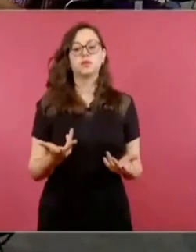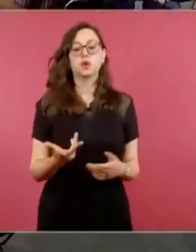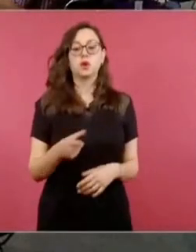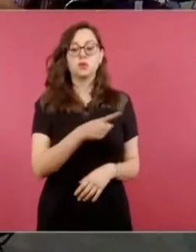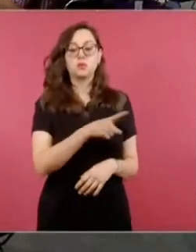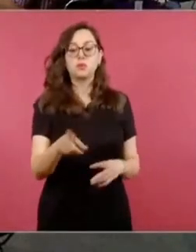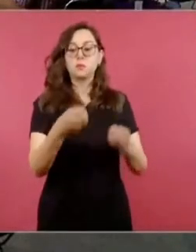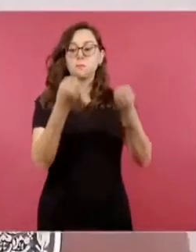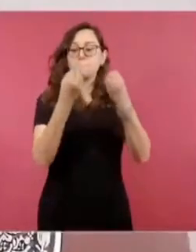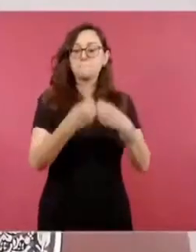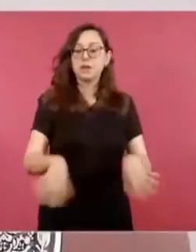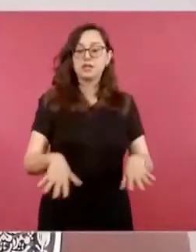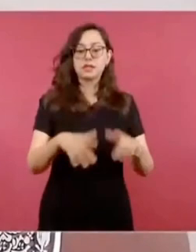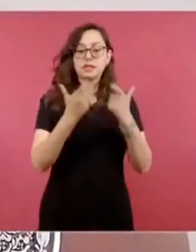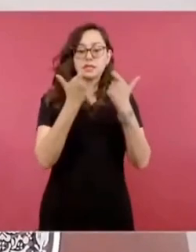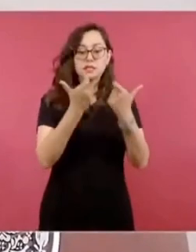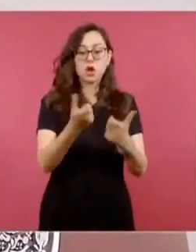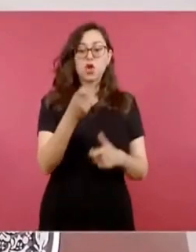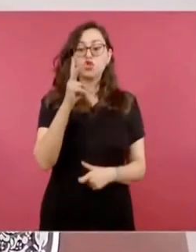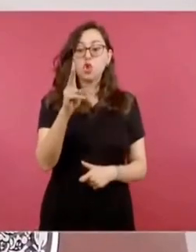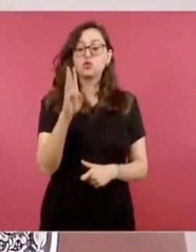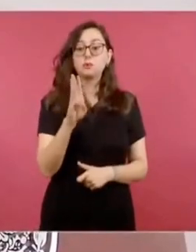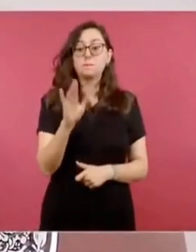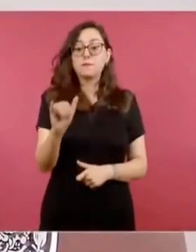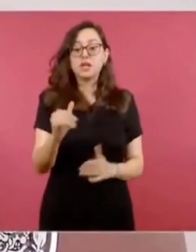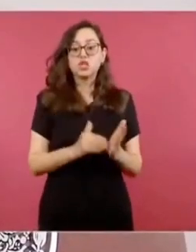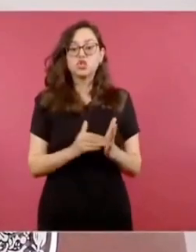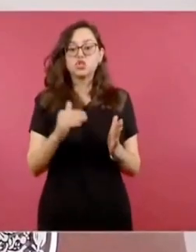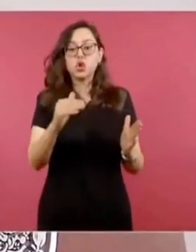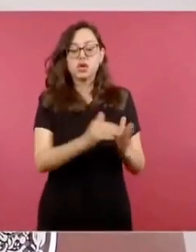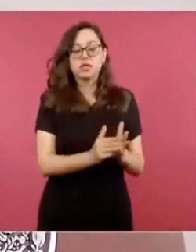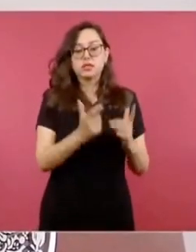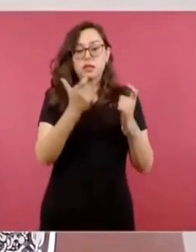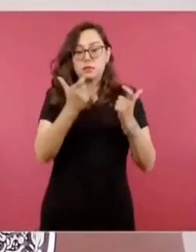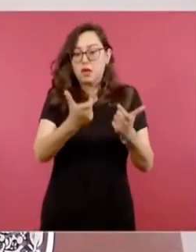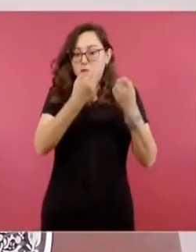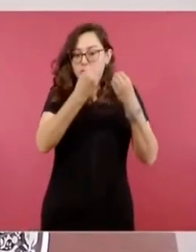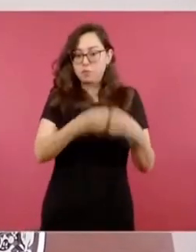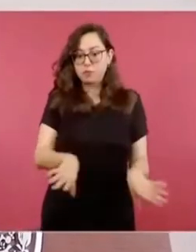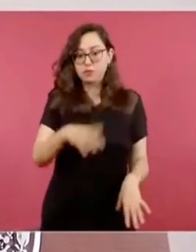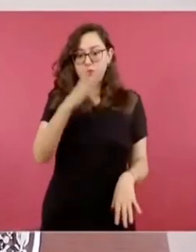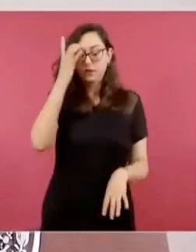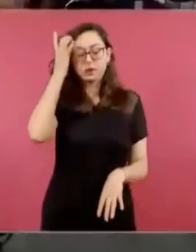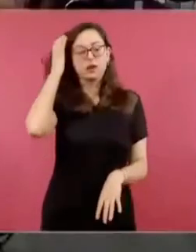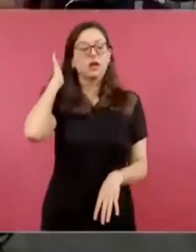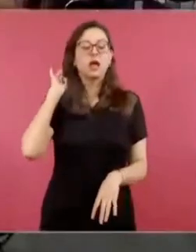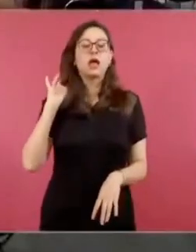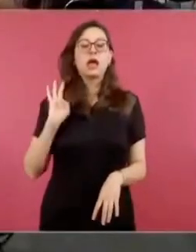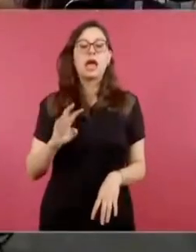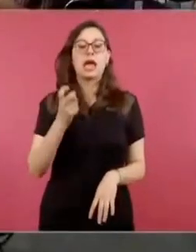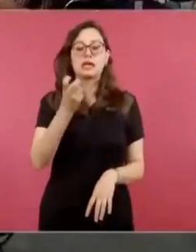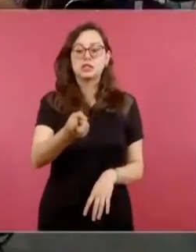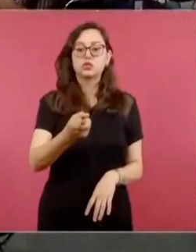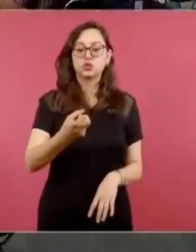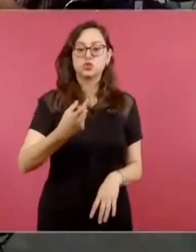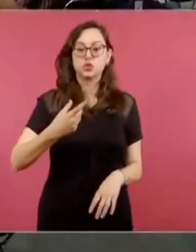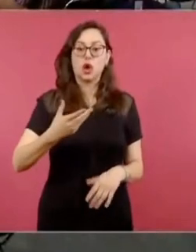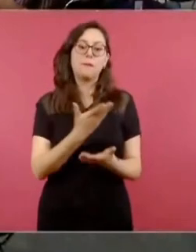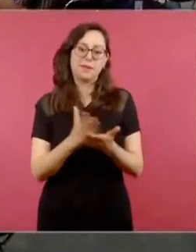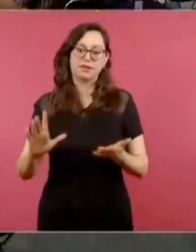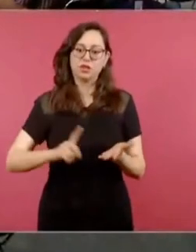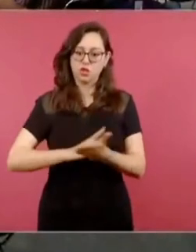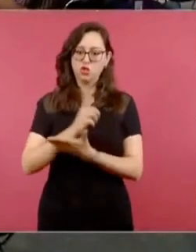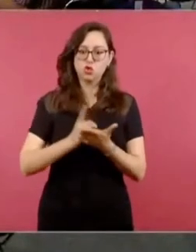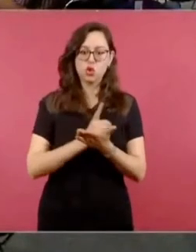que causa. Por eso es nuestro compromiso de ayudar